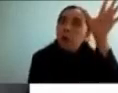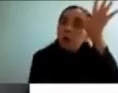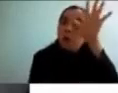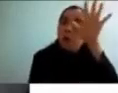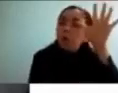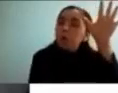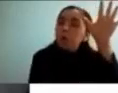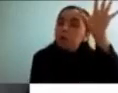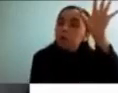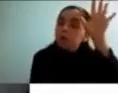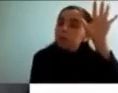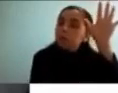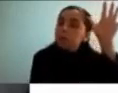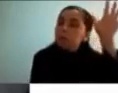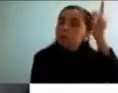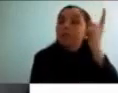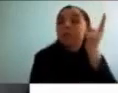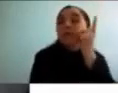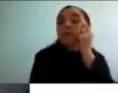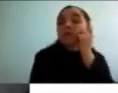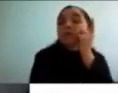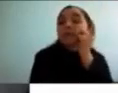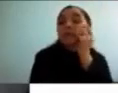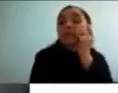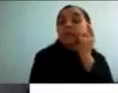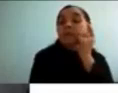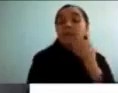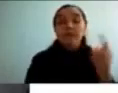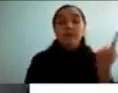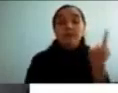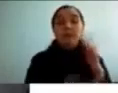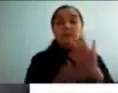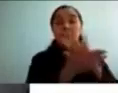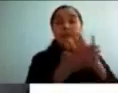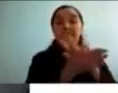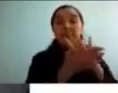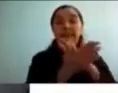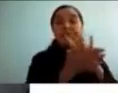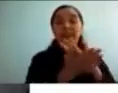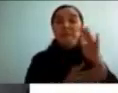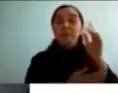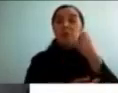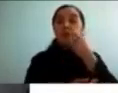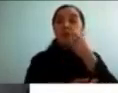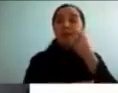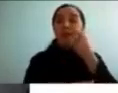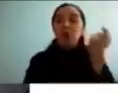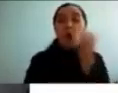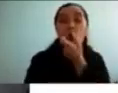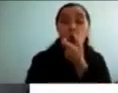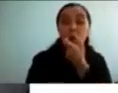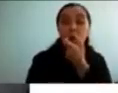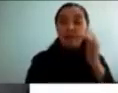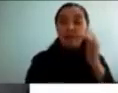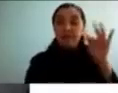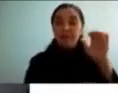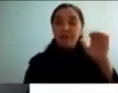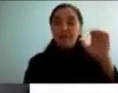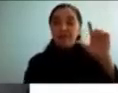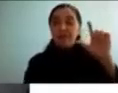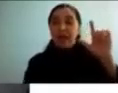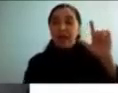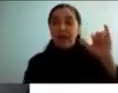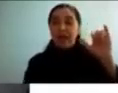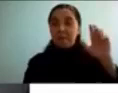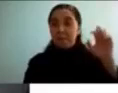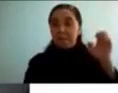yo suelo poner el ejemplo de Felipe el de Mafalda cuando tengo que ilustrar a este perfil suelen ser niños que